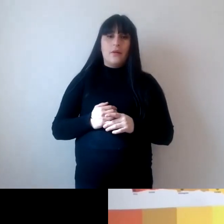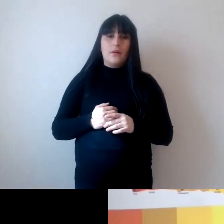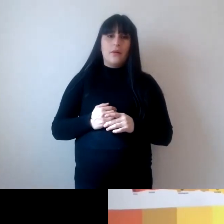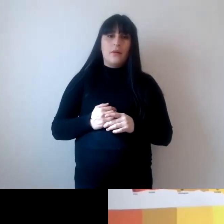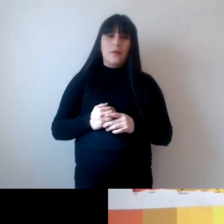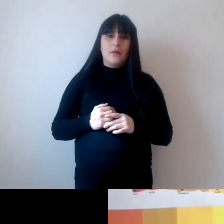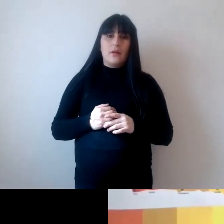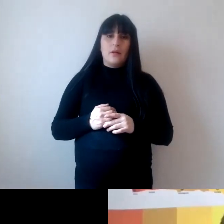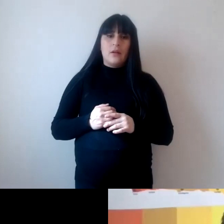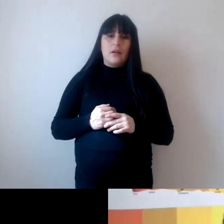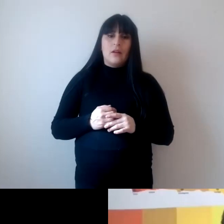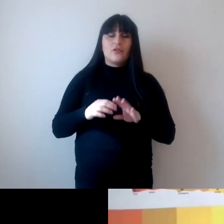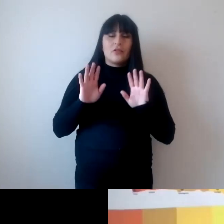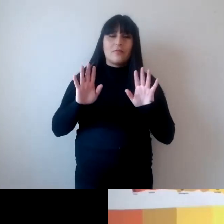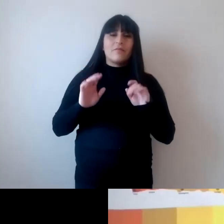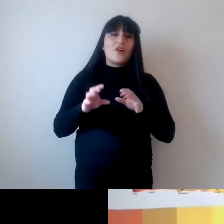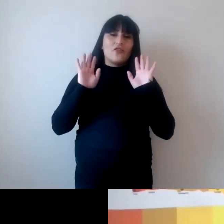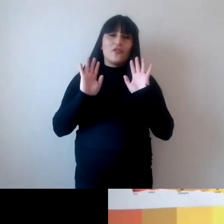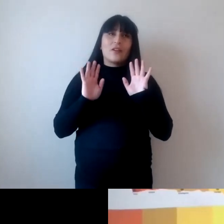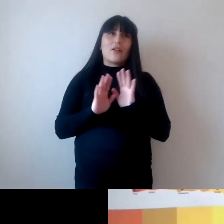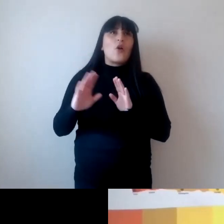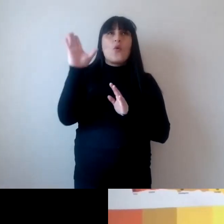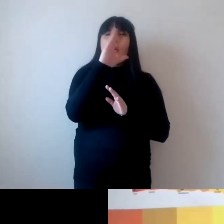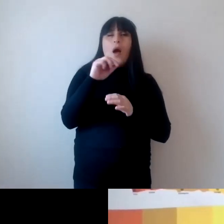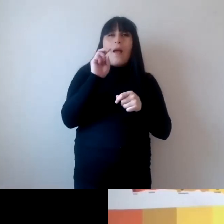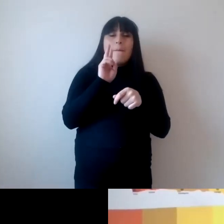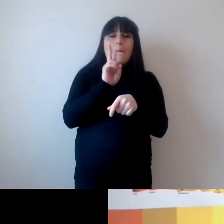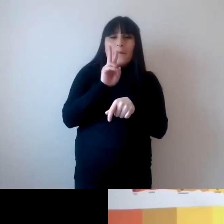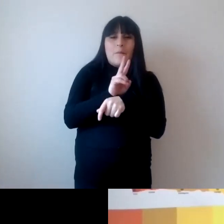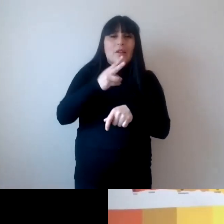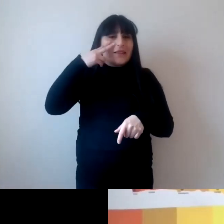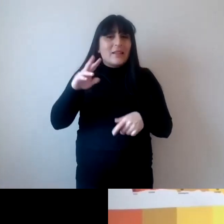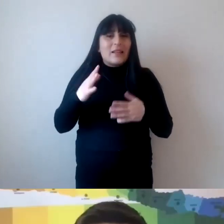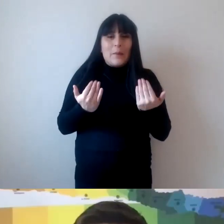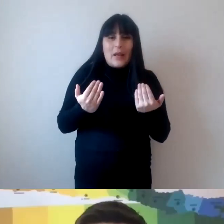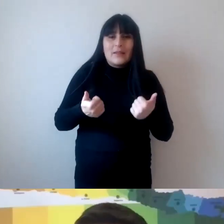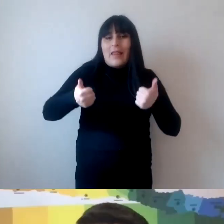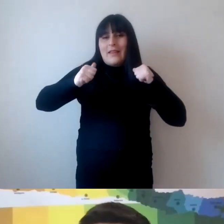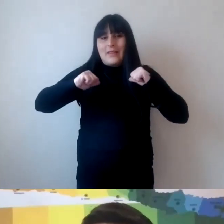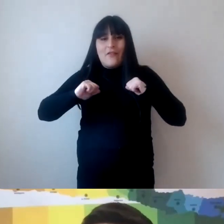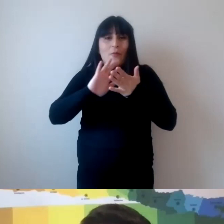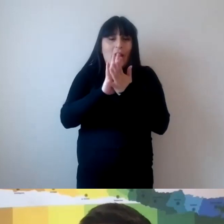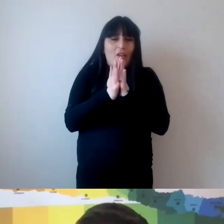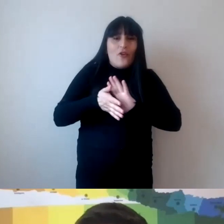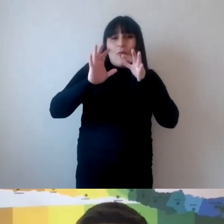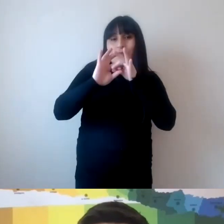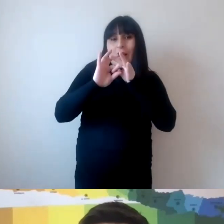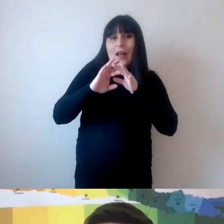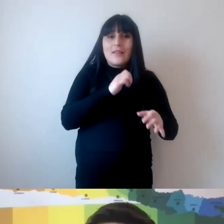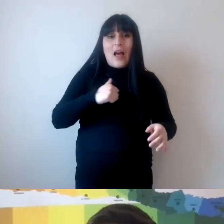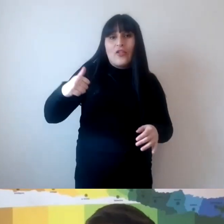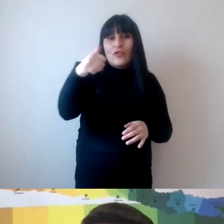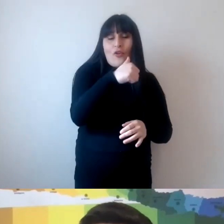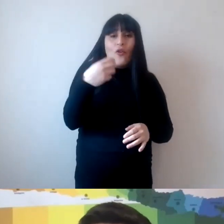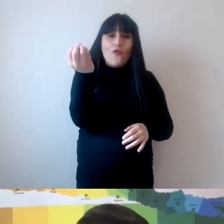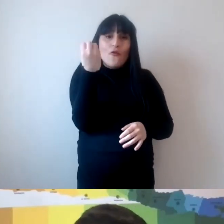nos quedamos con esa frase entonces no hay pedagogía sin esperanza un tremendo desafío para todos muchas gracias a todos que tengan una excelente tarde